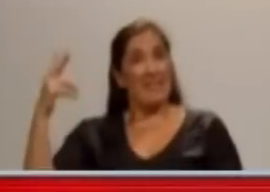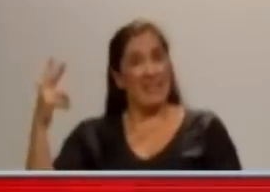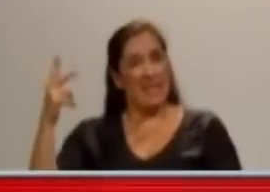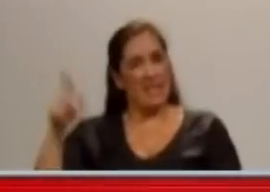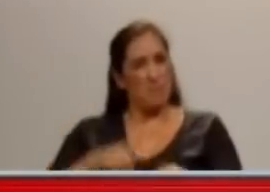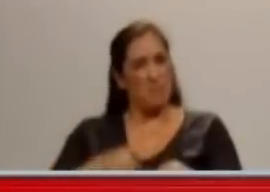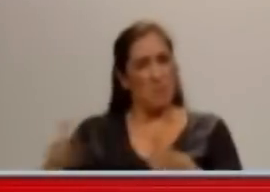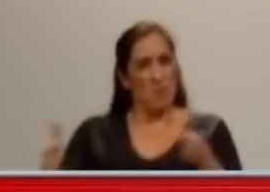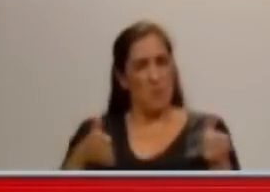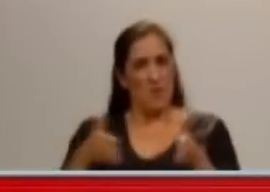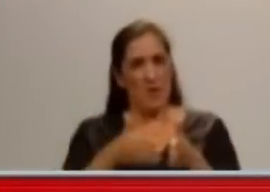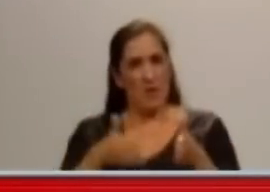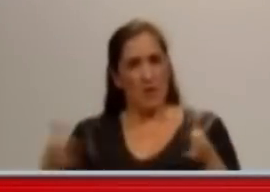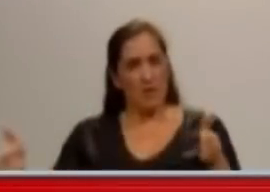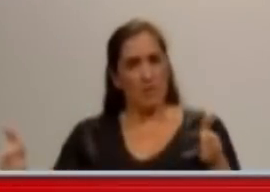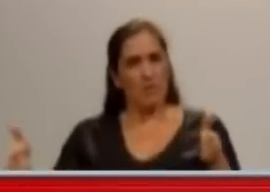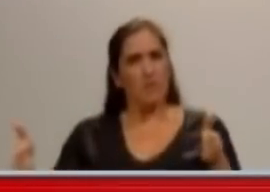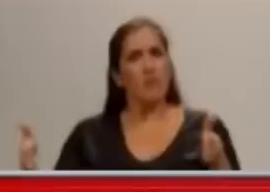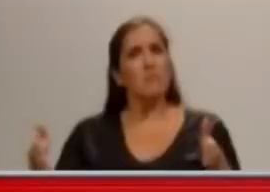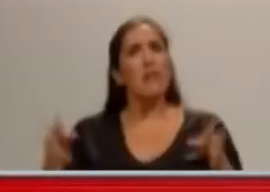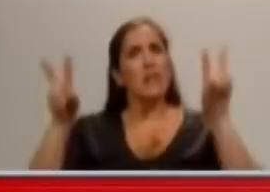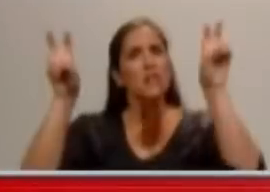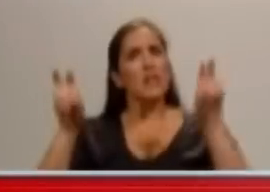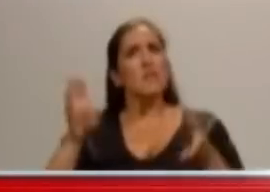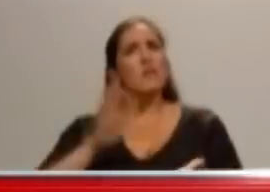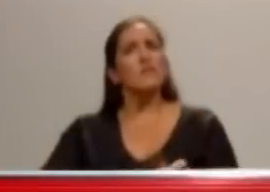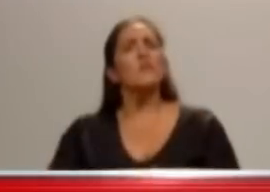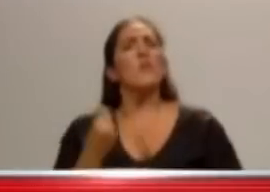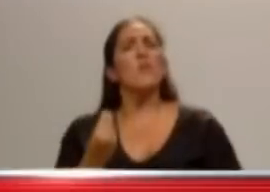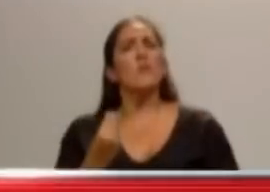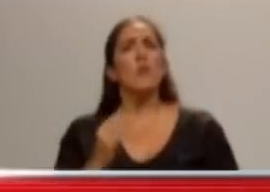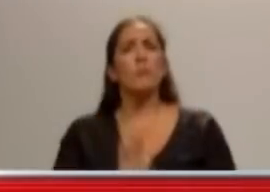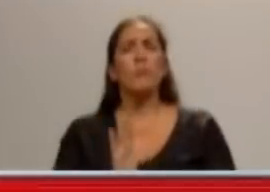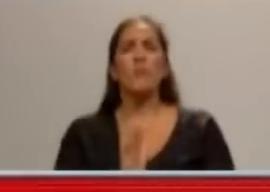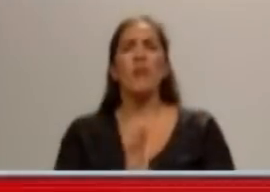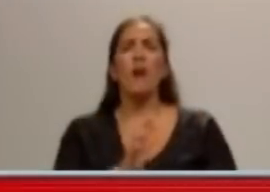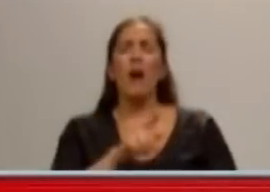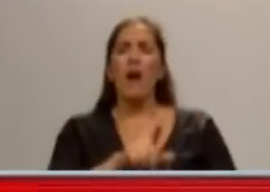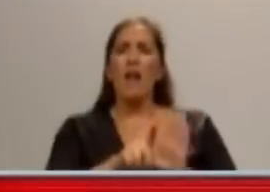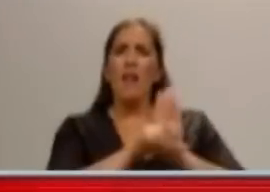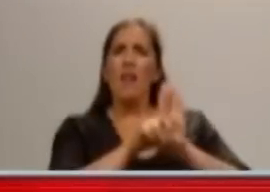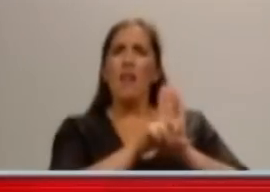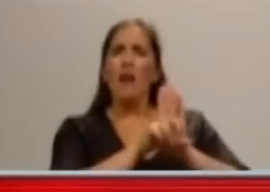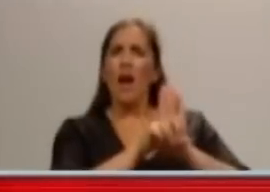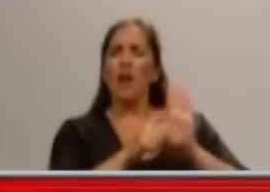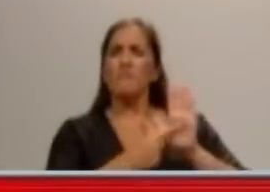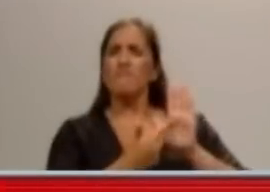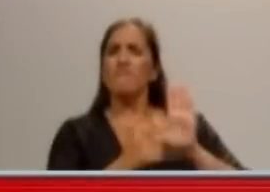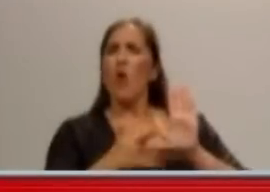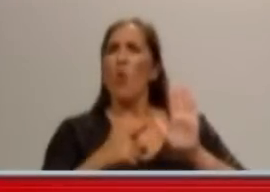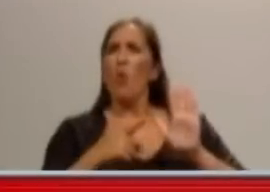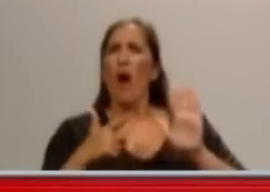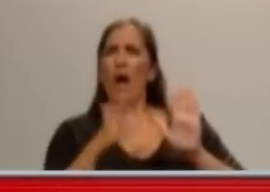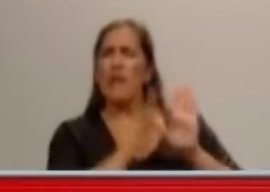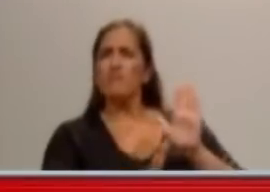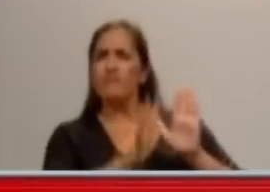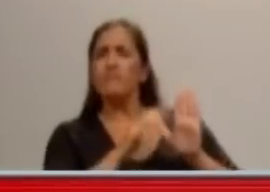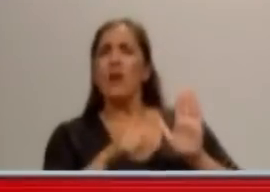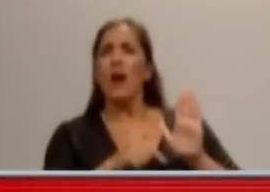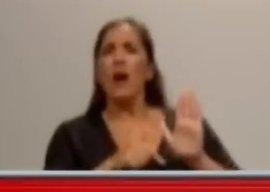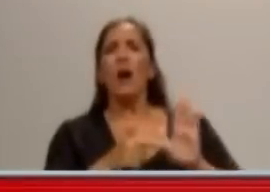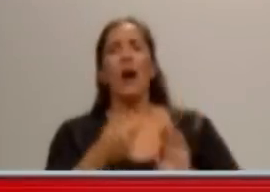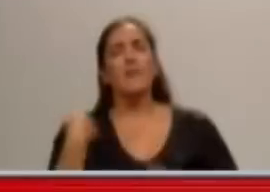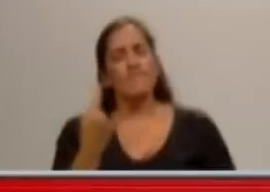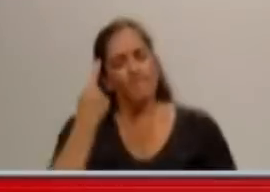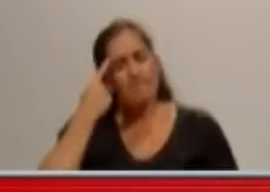es absolutamente lo esperable frente a este hecho, que es un hecho de enorme gravedad y que el